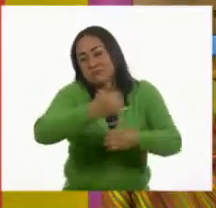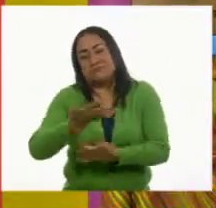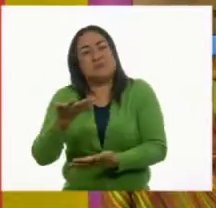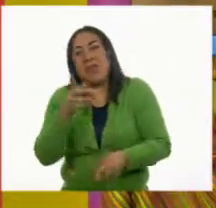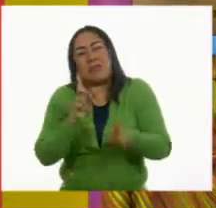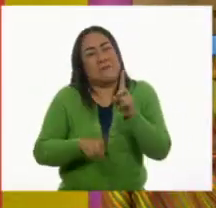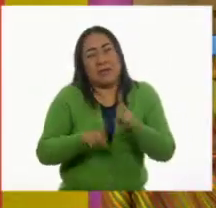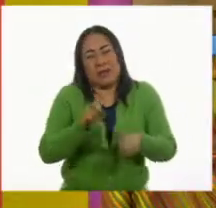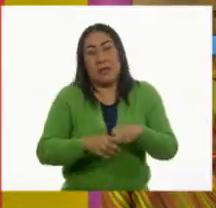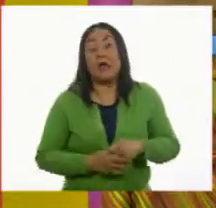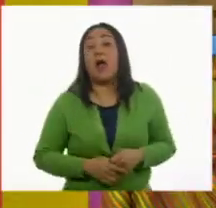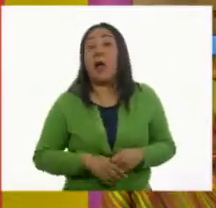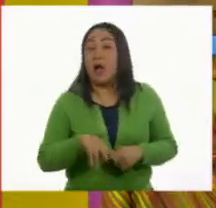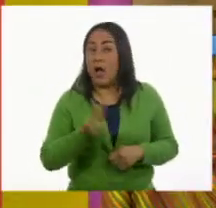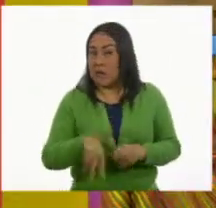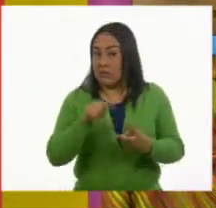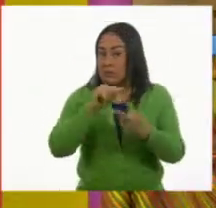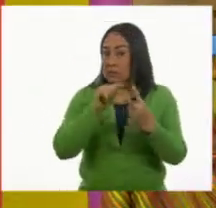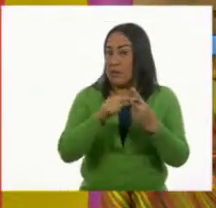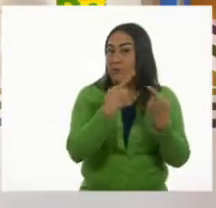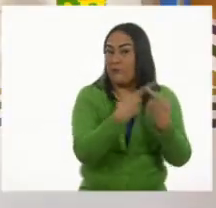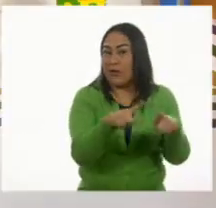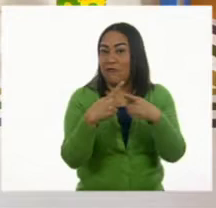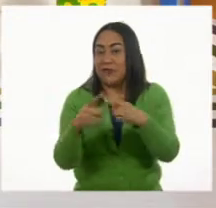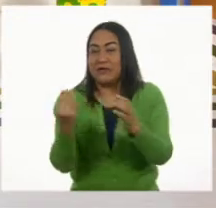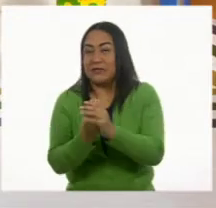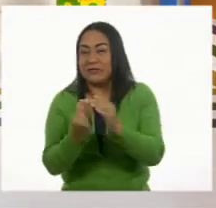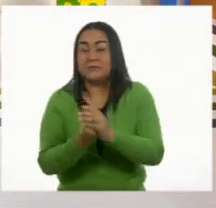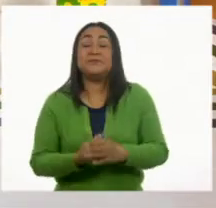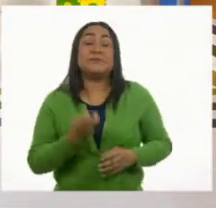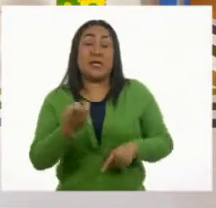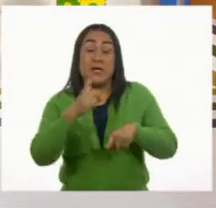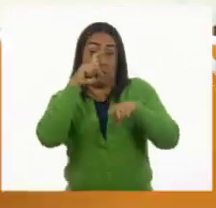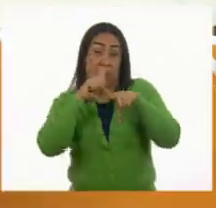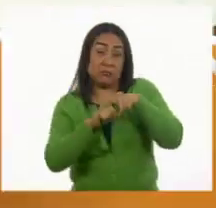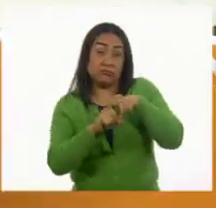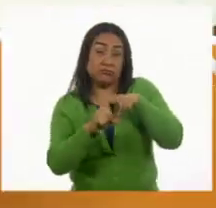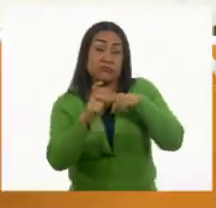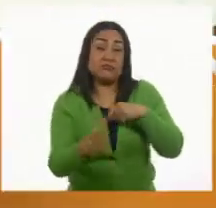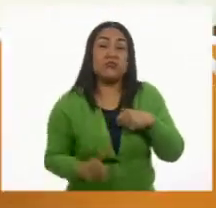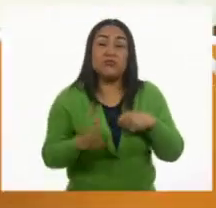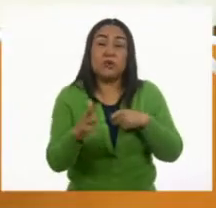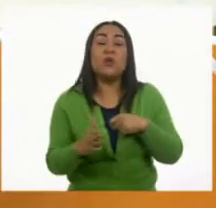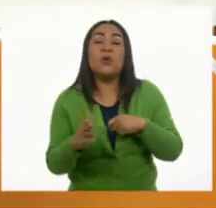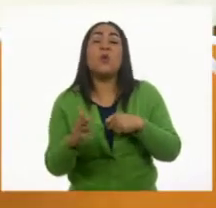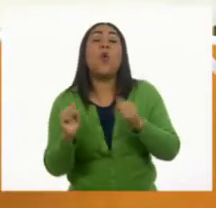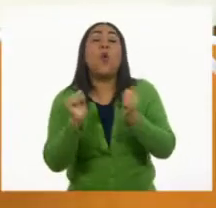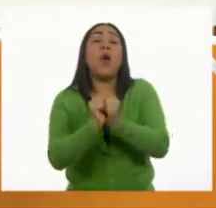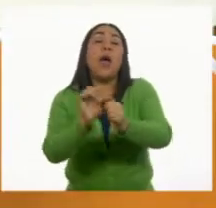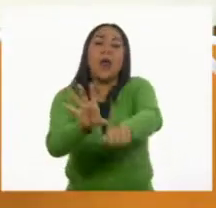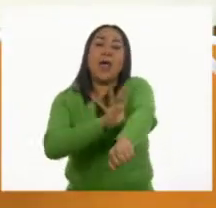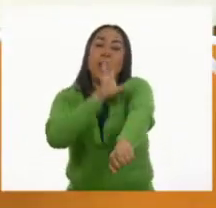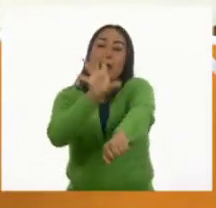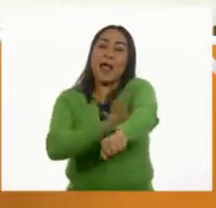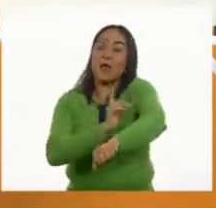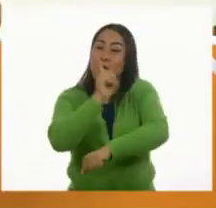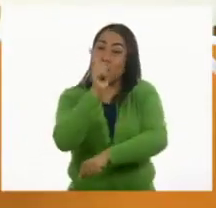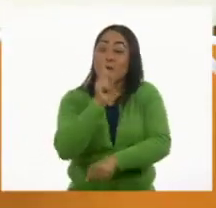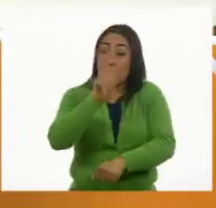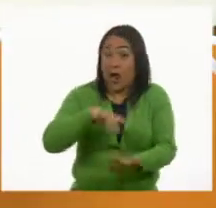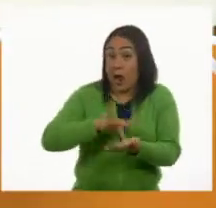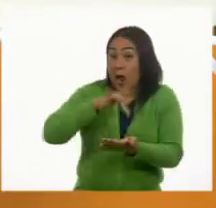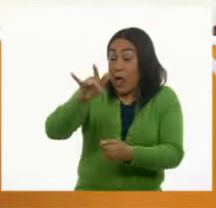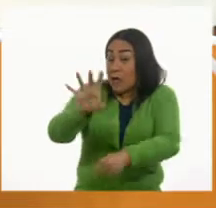interesante la diferencia entre los dos! Así es, y los tranvías funcionaban a través de la electricidad. Gracias a la